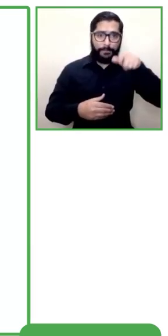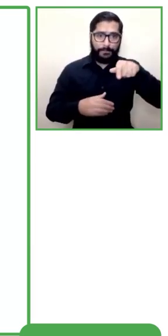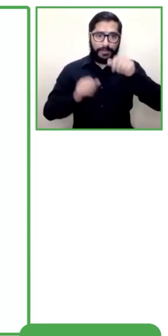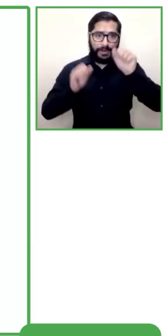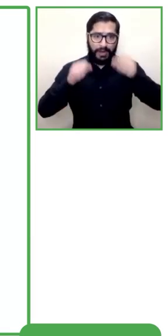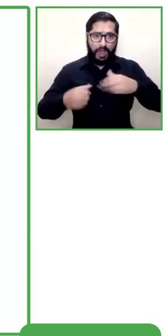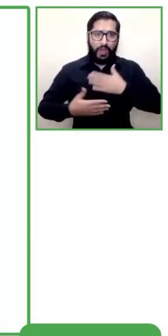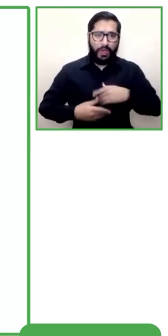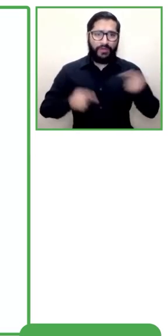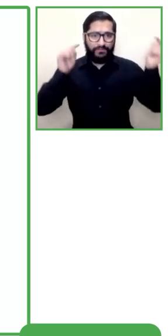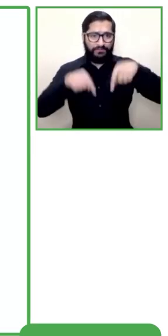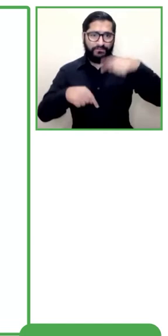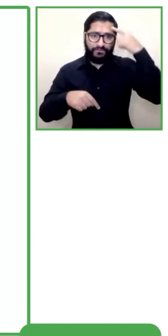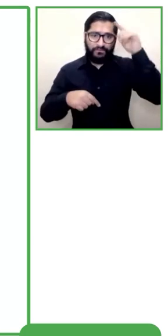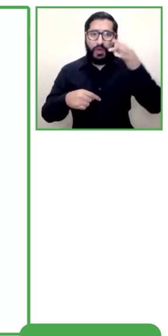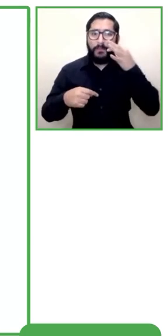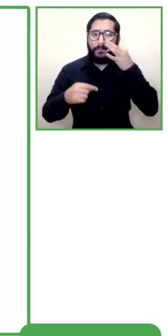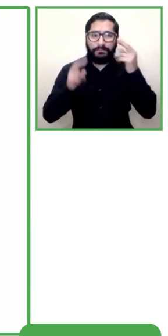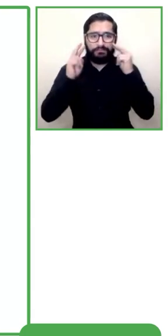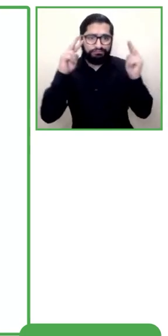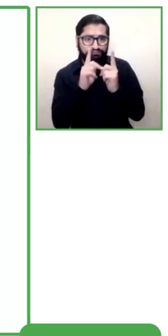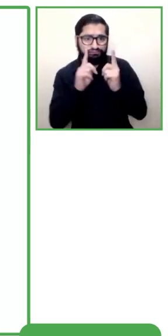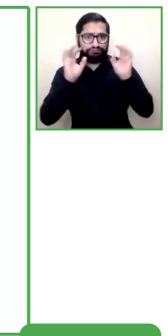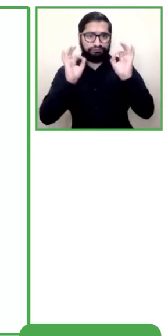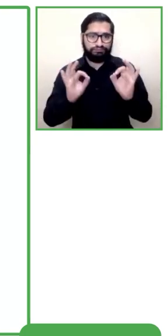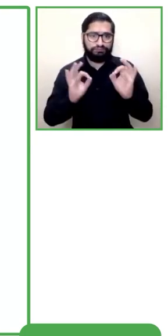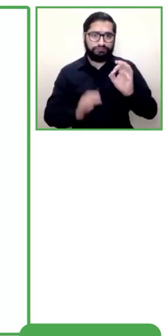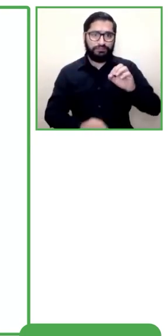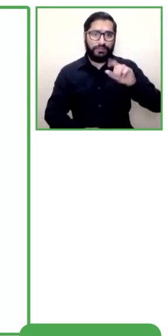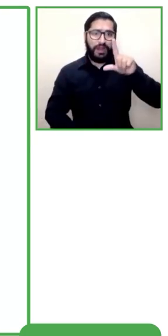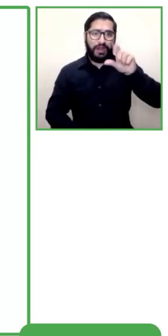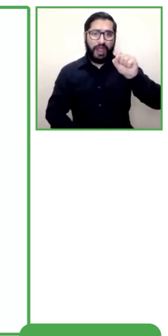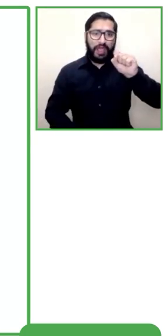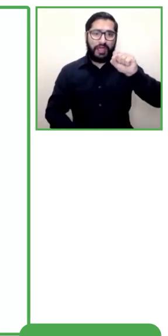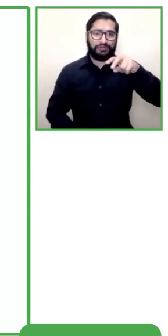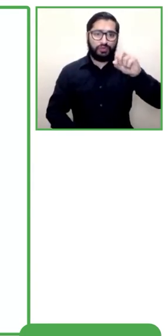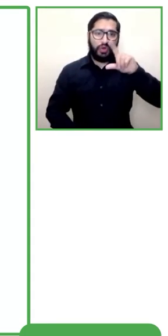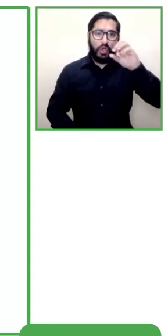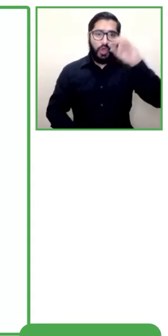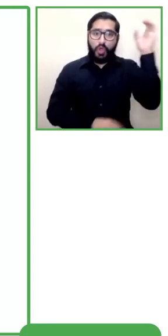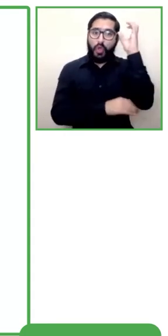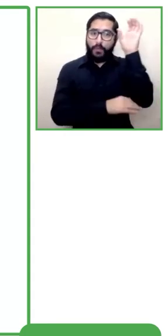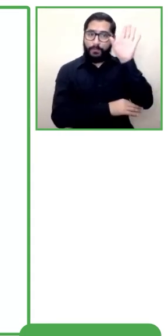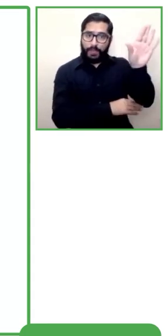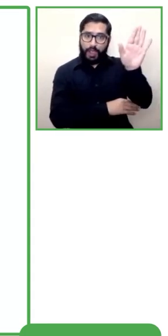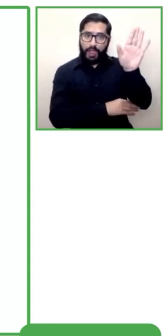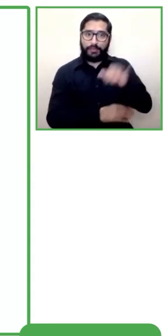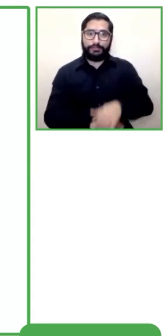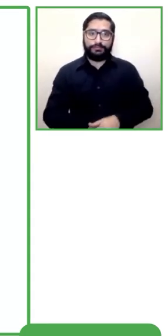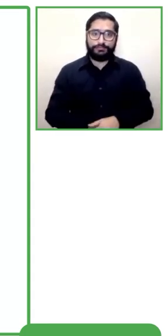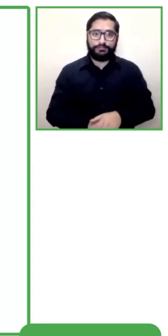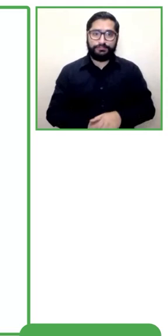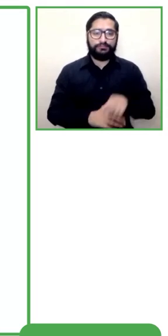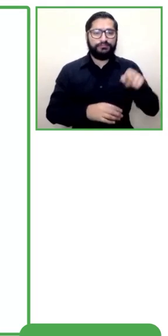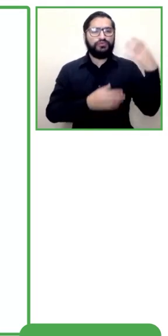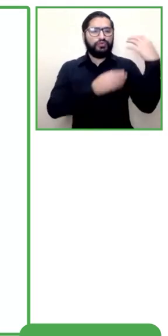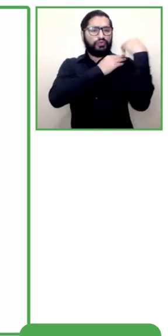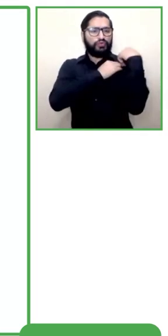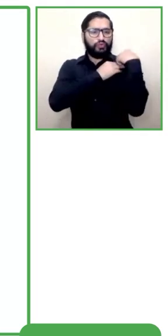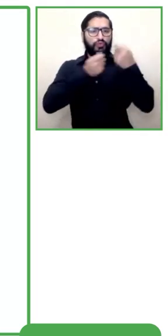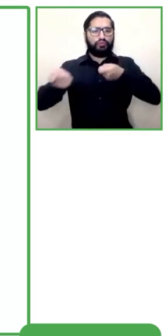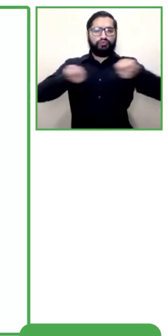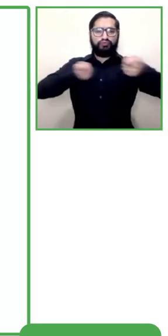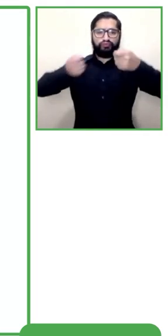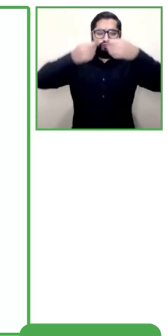FENASCOL. Él tiene experiencia en administración y política pública en discapacidad. Se considera una de las personas que impulsó el fomento y fomentó